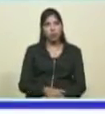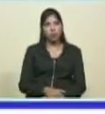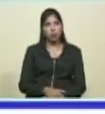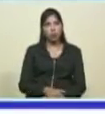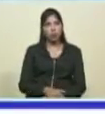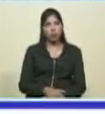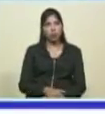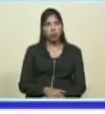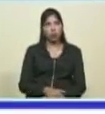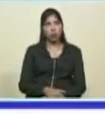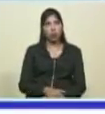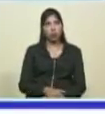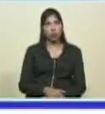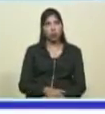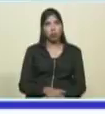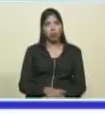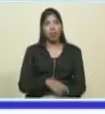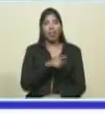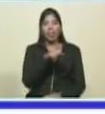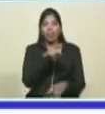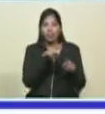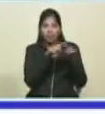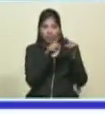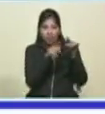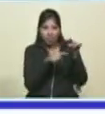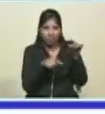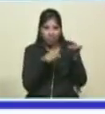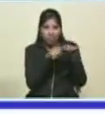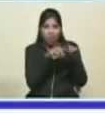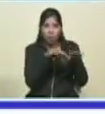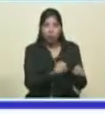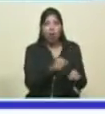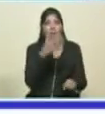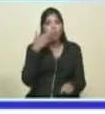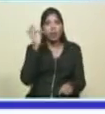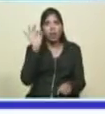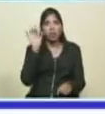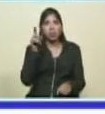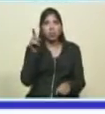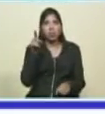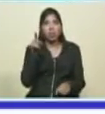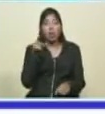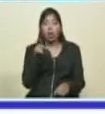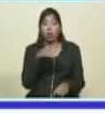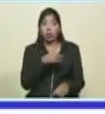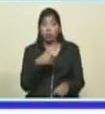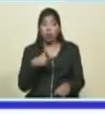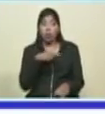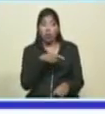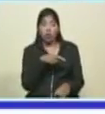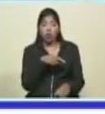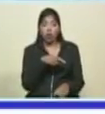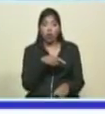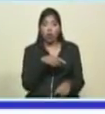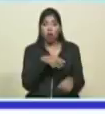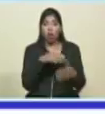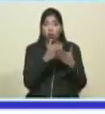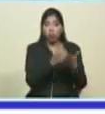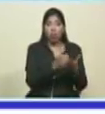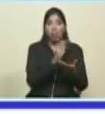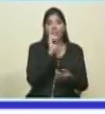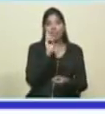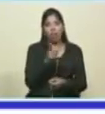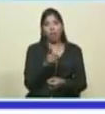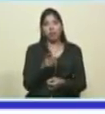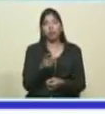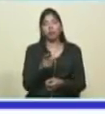está bajo colonia dominio de Francia si Macron quisiera ayudar a los pueblos de Guadalupe y San Martín debería